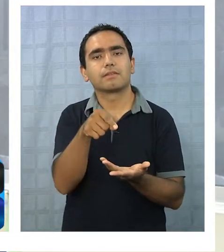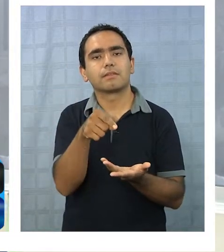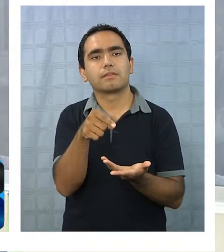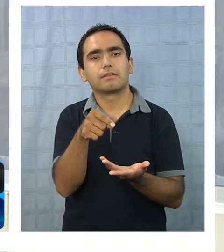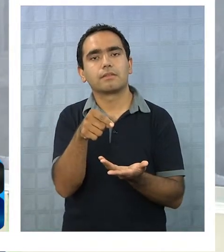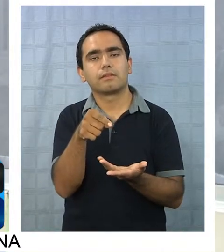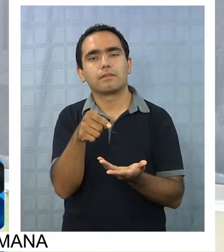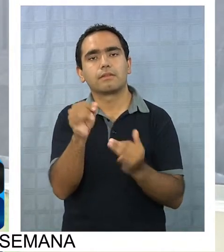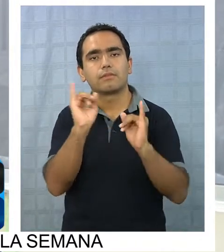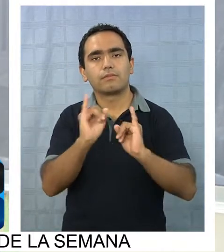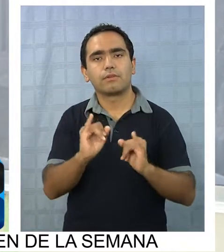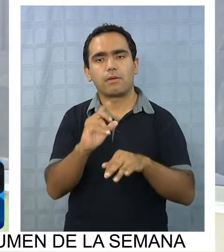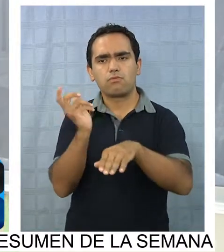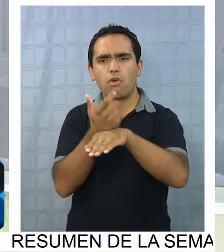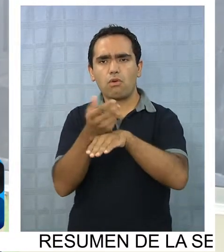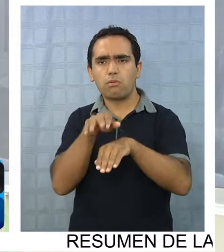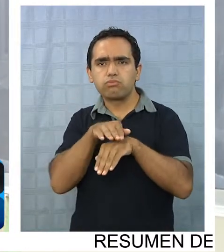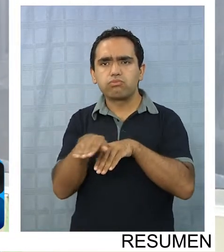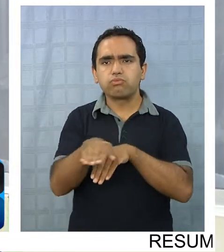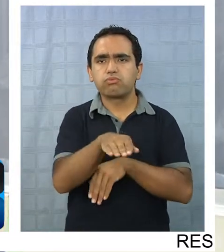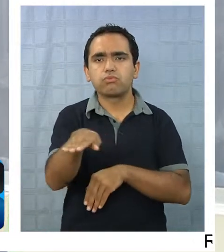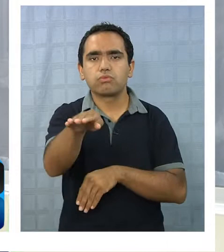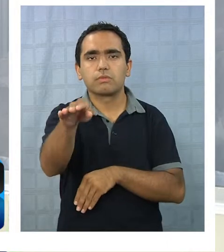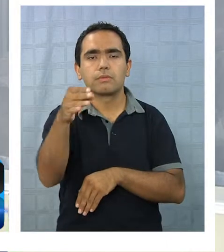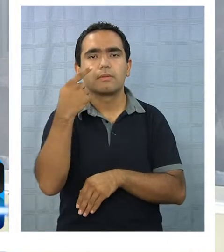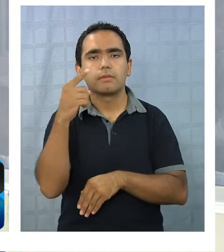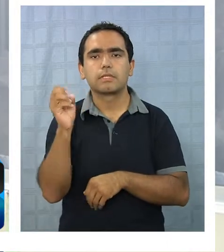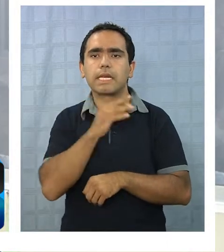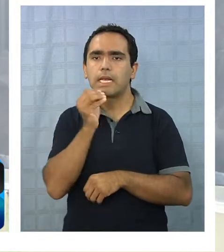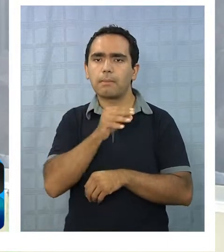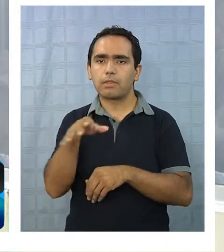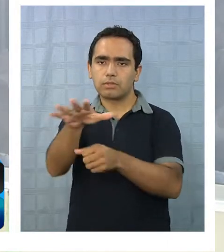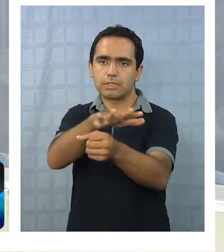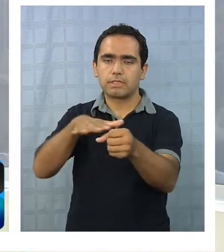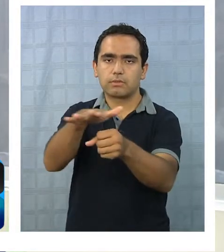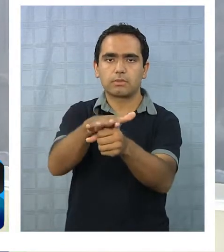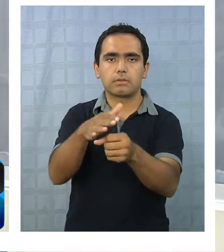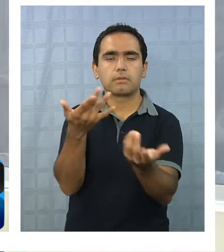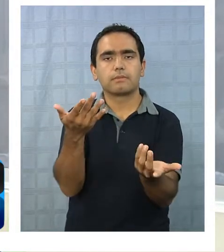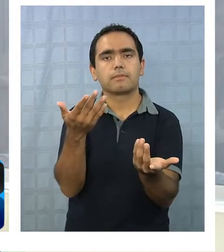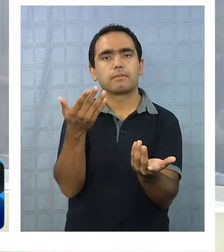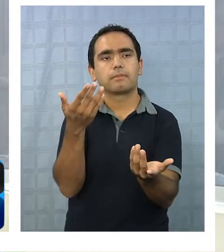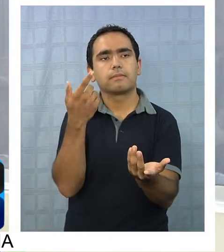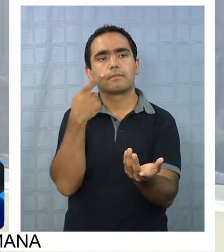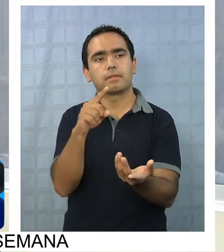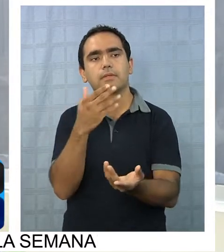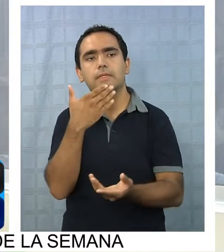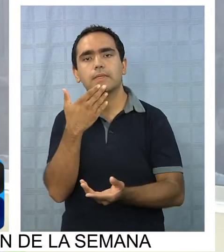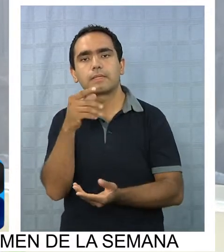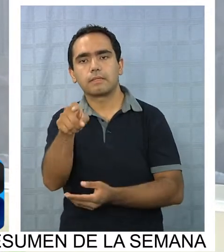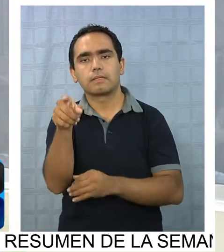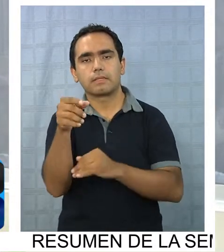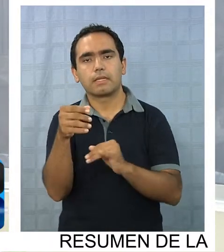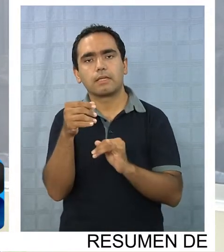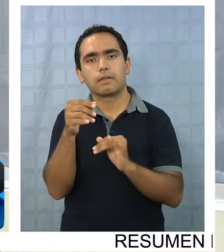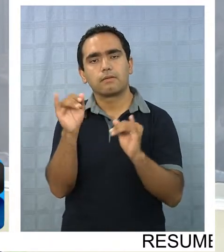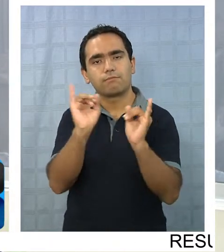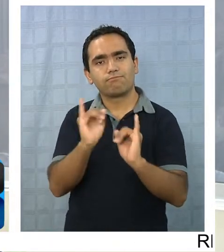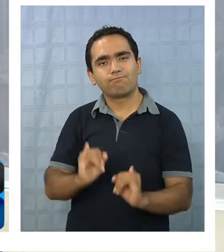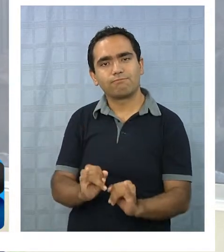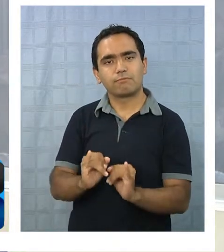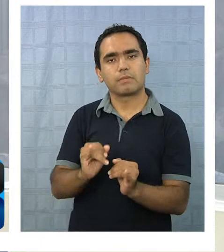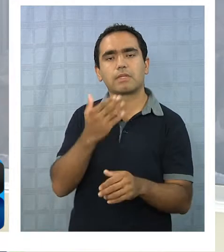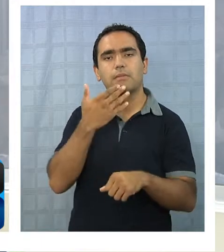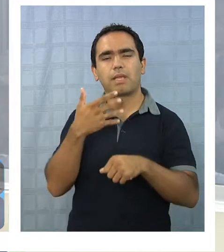apoyo inmediato a una situación, sino también levantando este tipo de información para poder